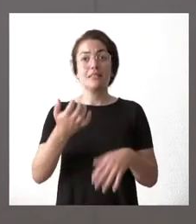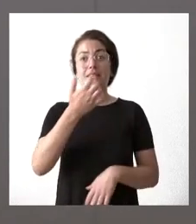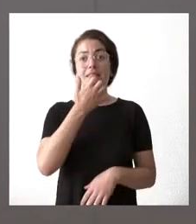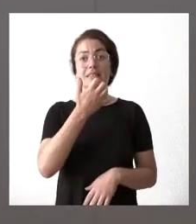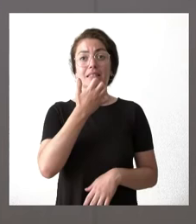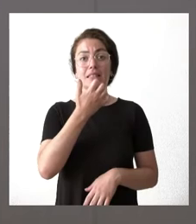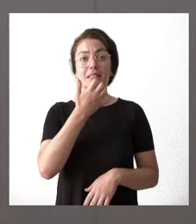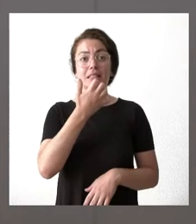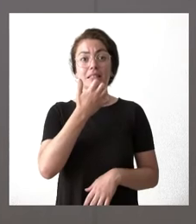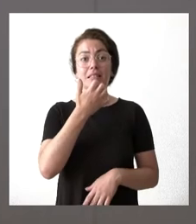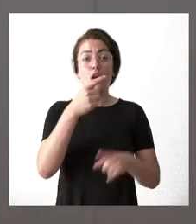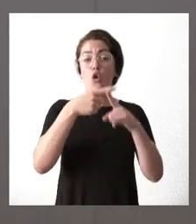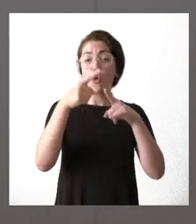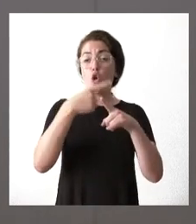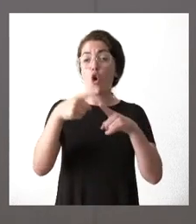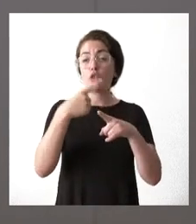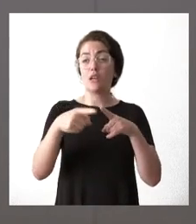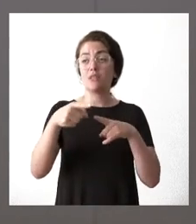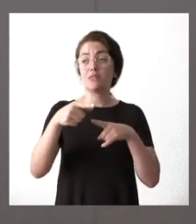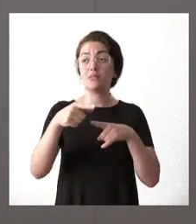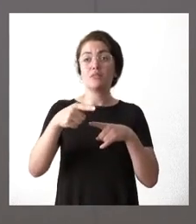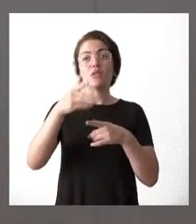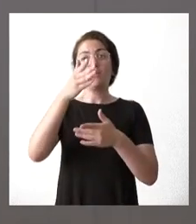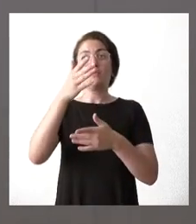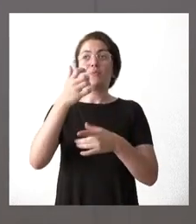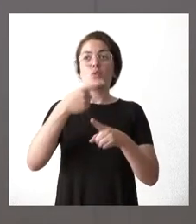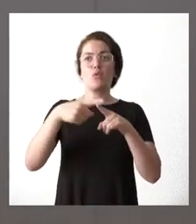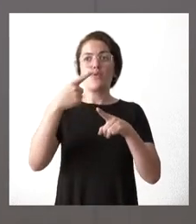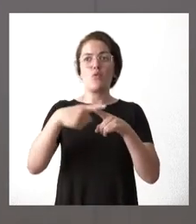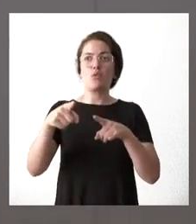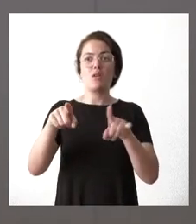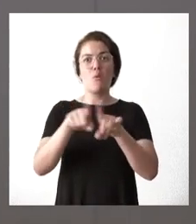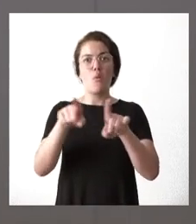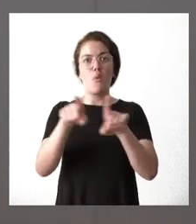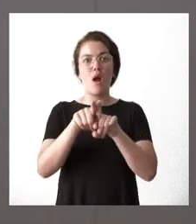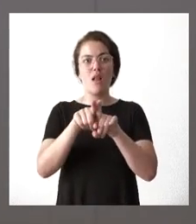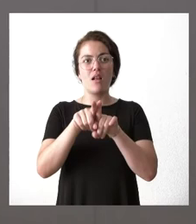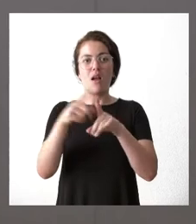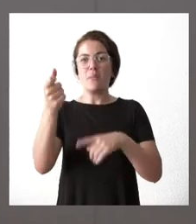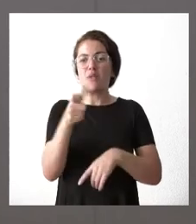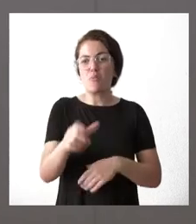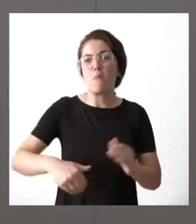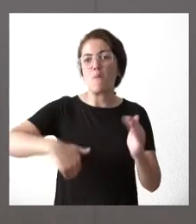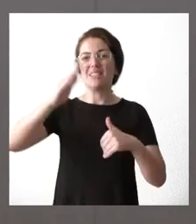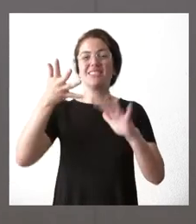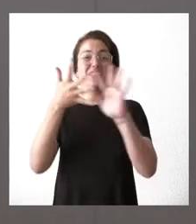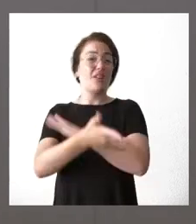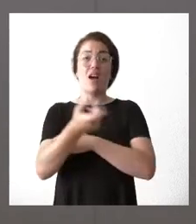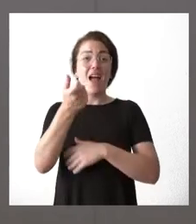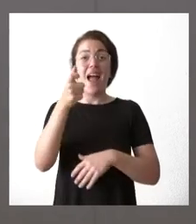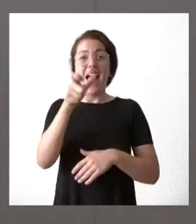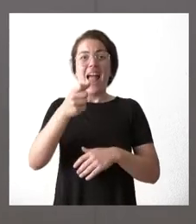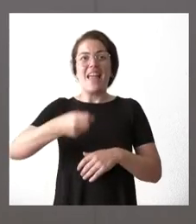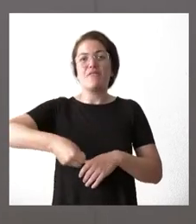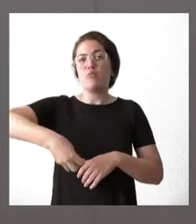aquellos factores que en una comunidad autónoma tienen más peso dentro de esa cesta pues esa inflación tiene alguna décima más y viceversa. En este